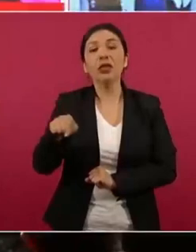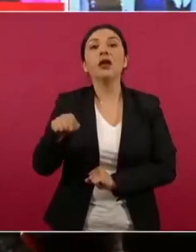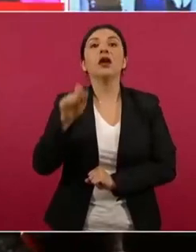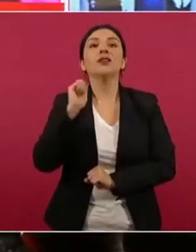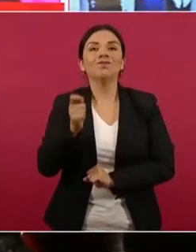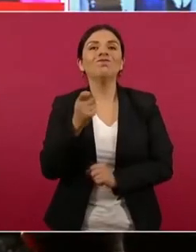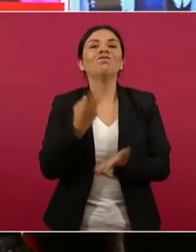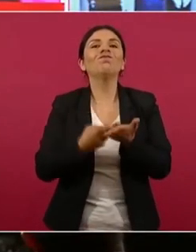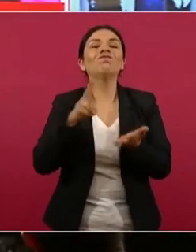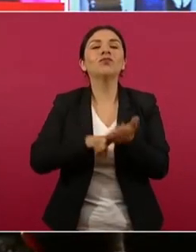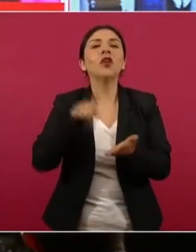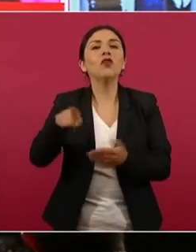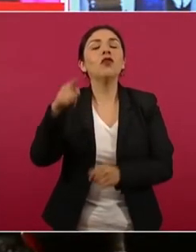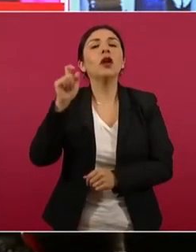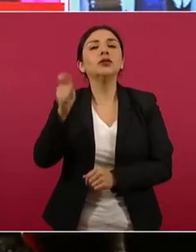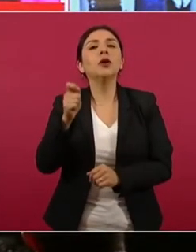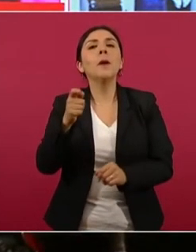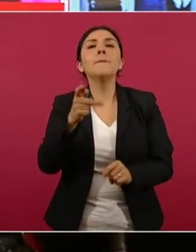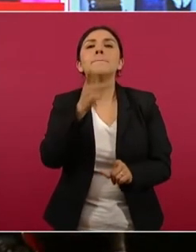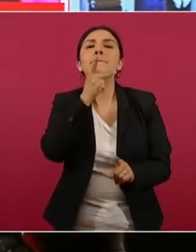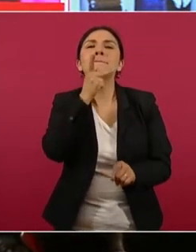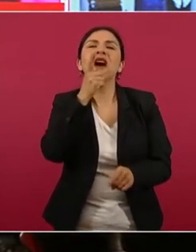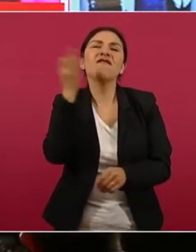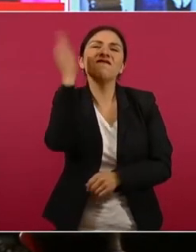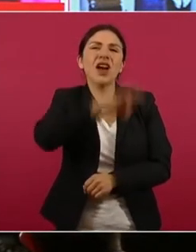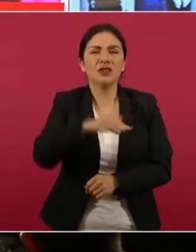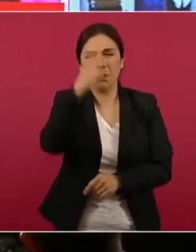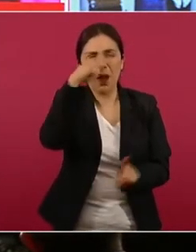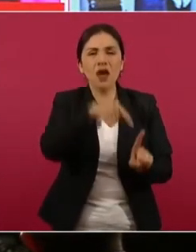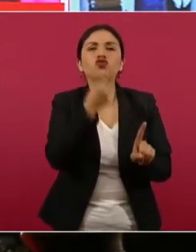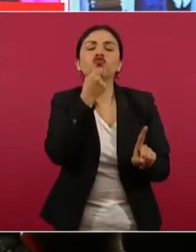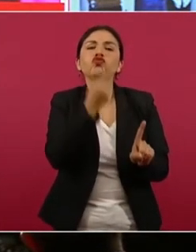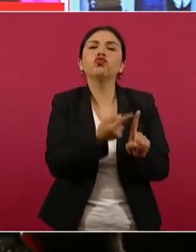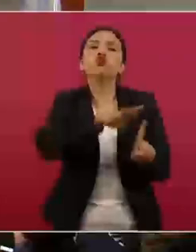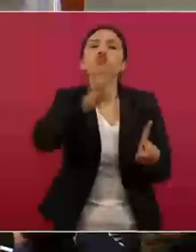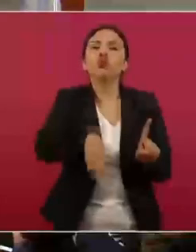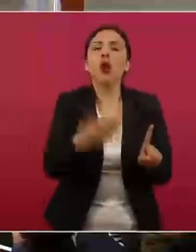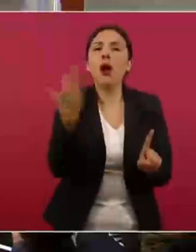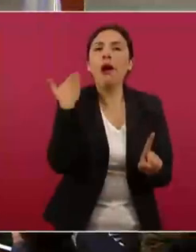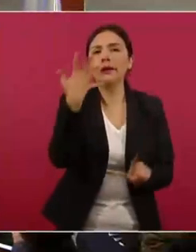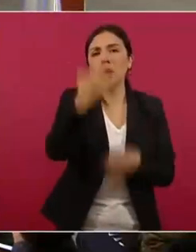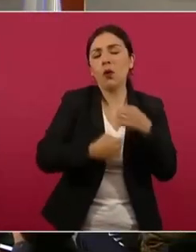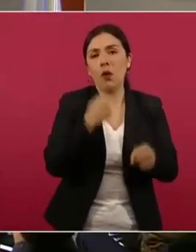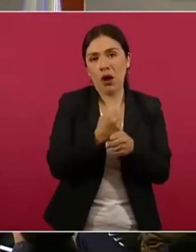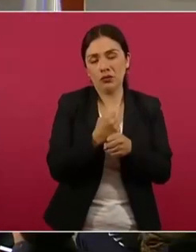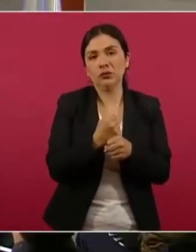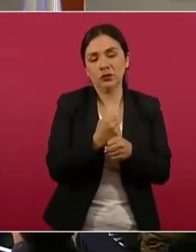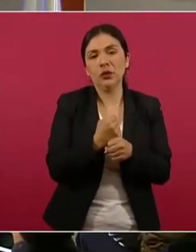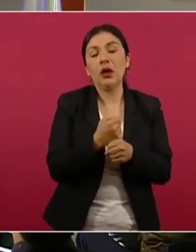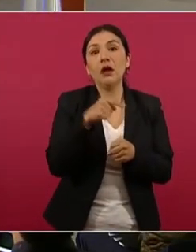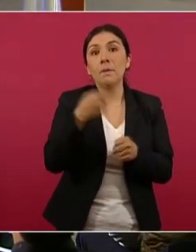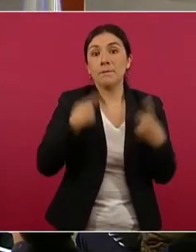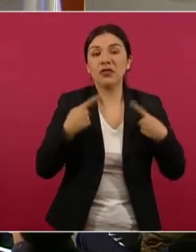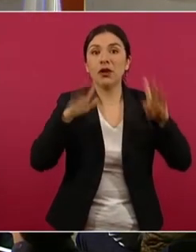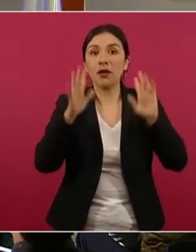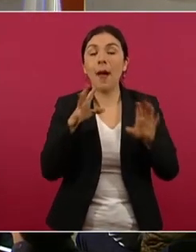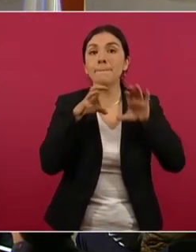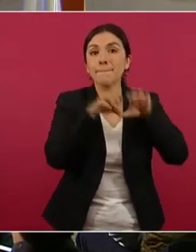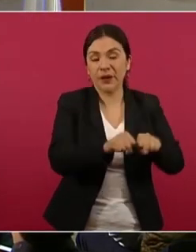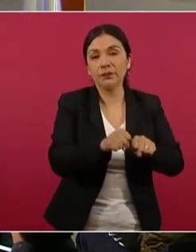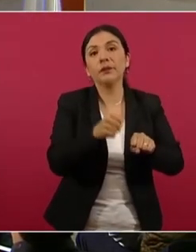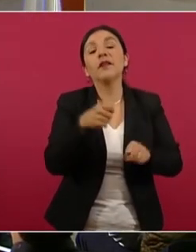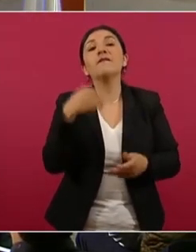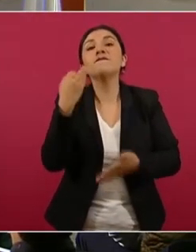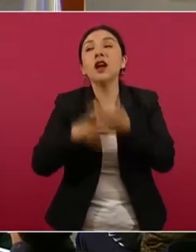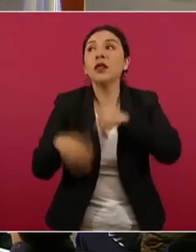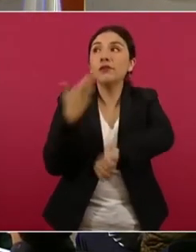agravante, era padrastro del menor que fue asesinado. Ya se encuentra detenido y pendiente de su